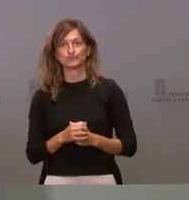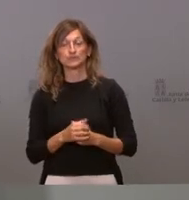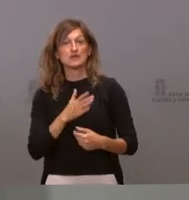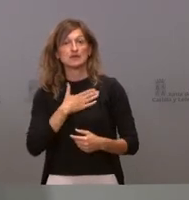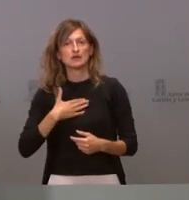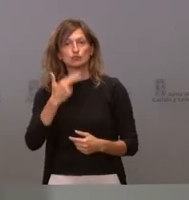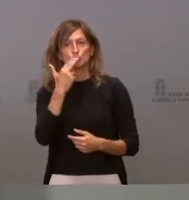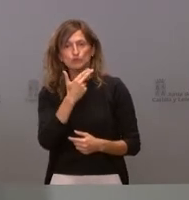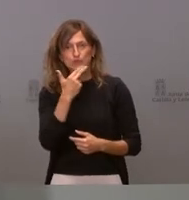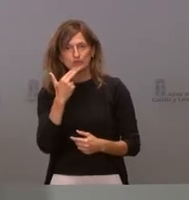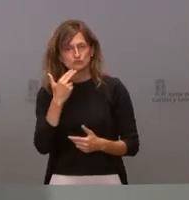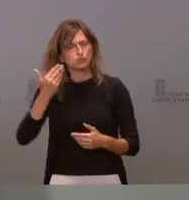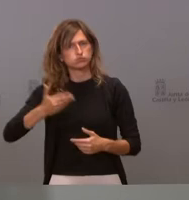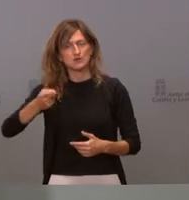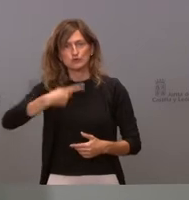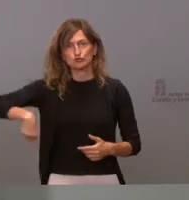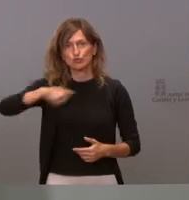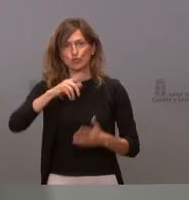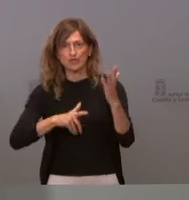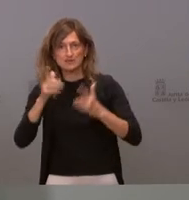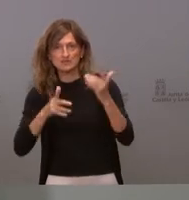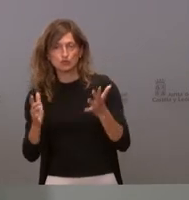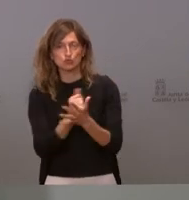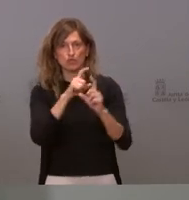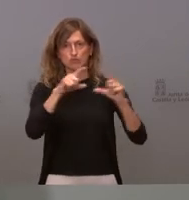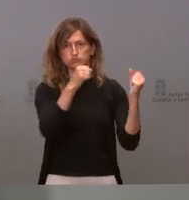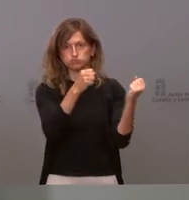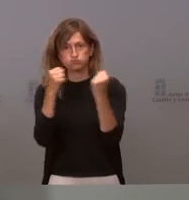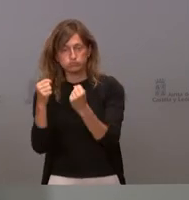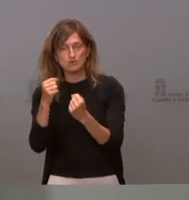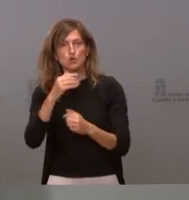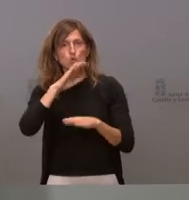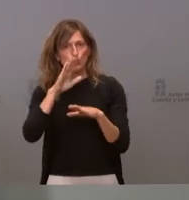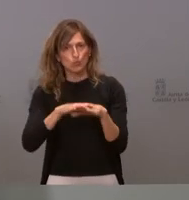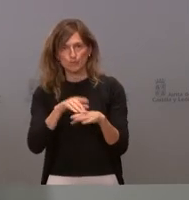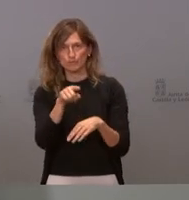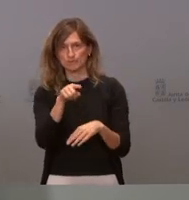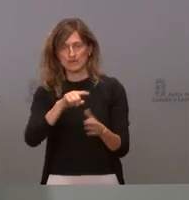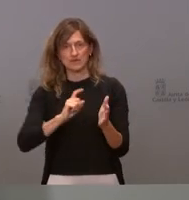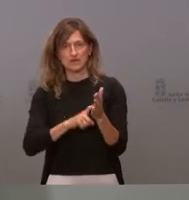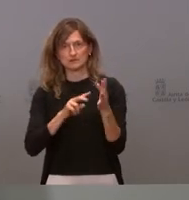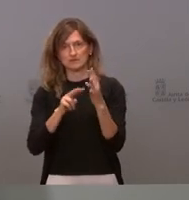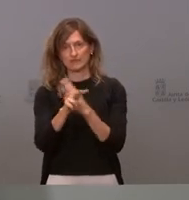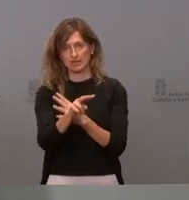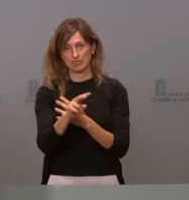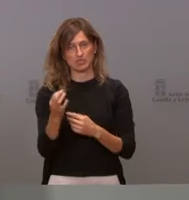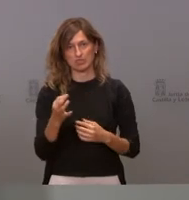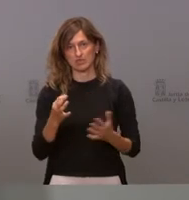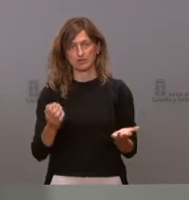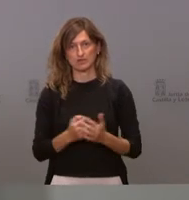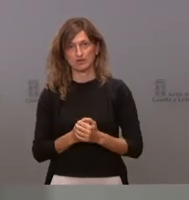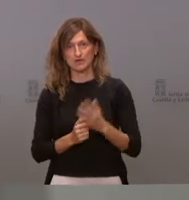compromiso de todas las Administraciones, de todas las entidades, en el cumplimiento de la ley de transparencia. Creemos que una